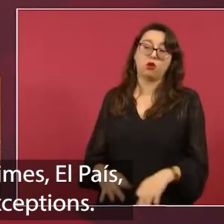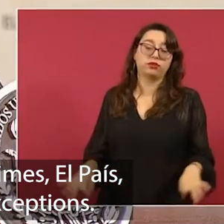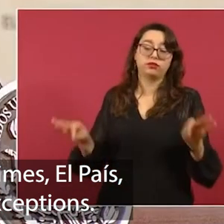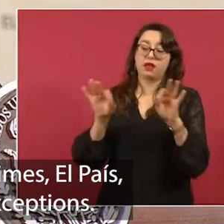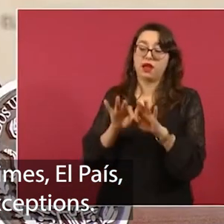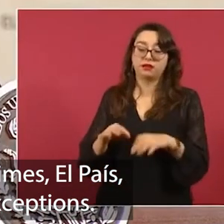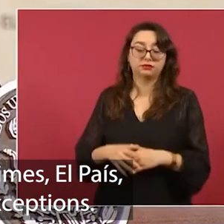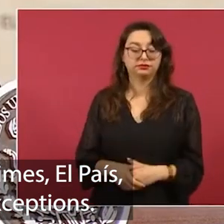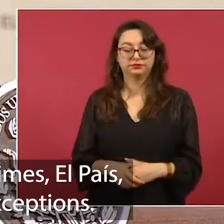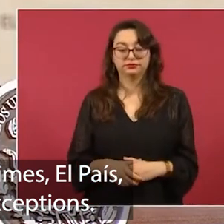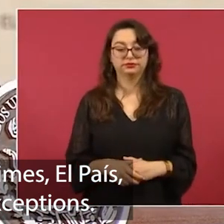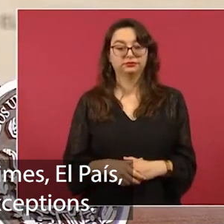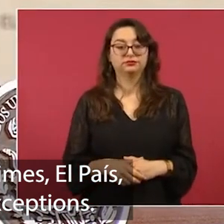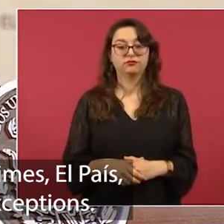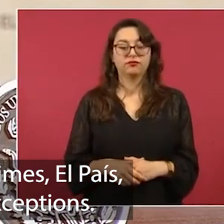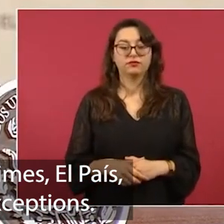Financial Times.